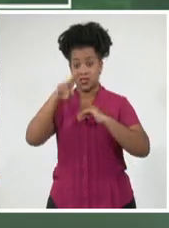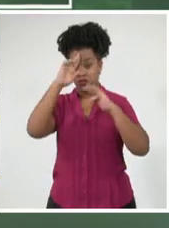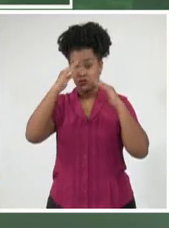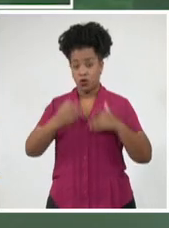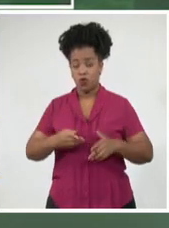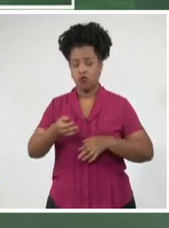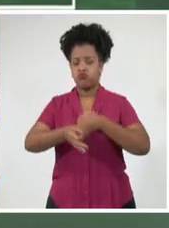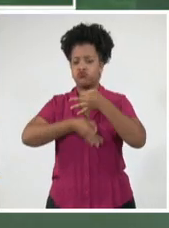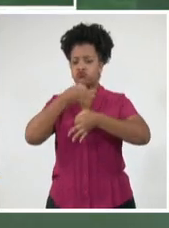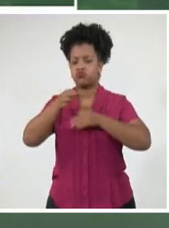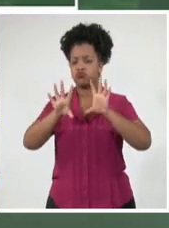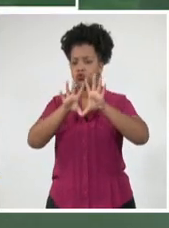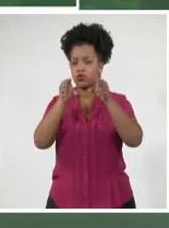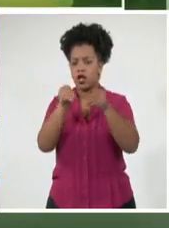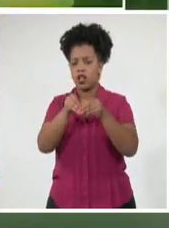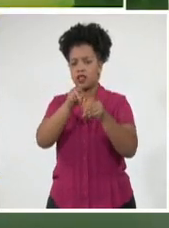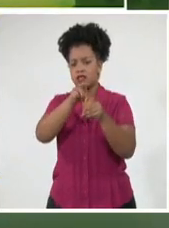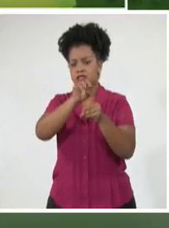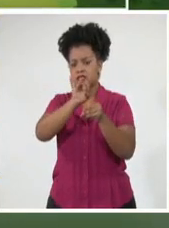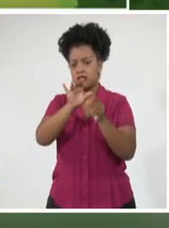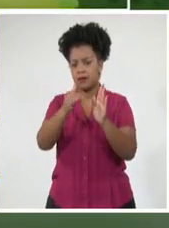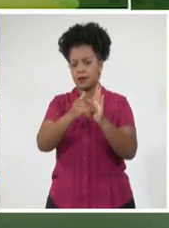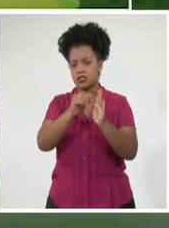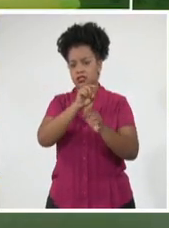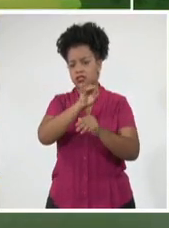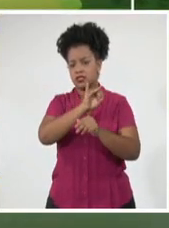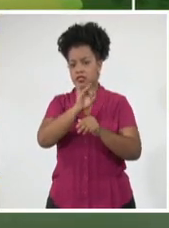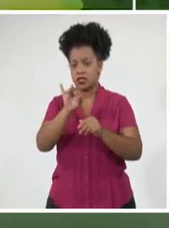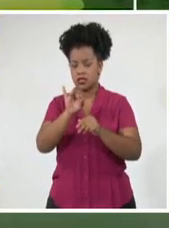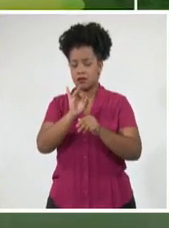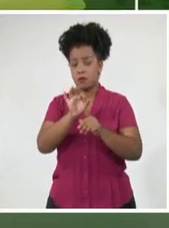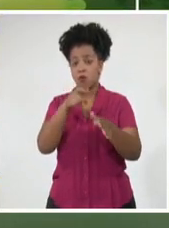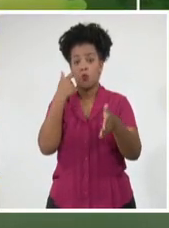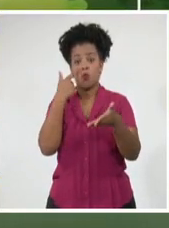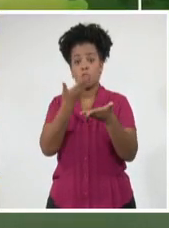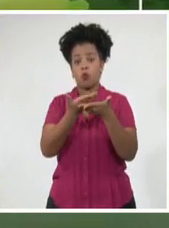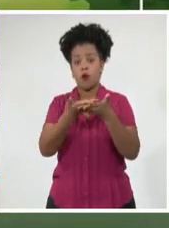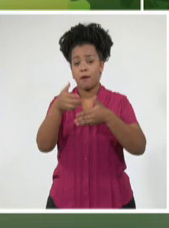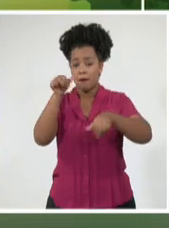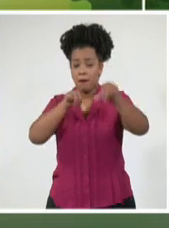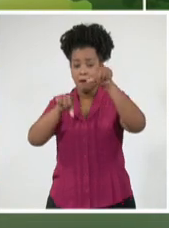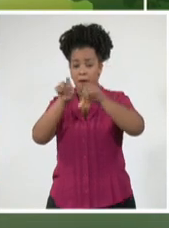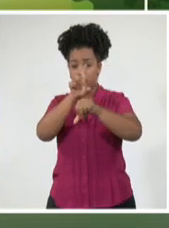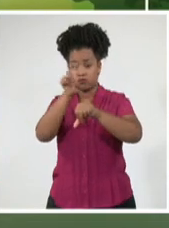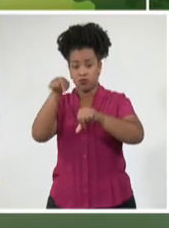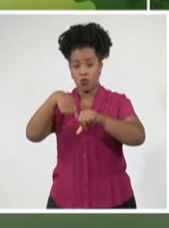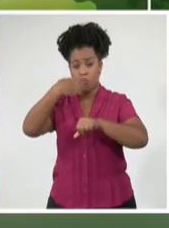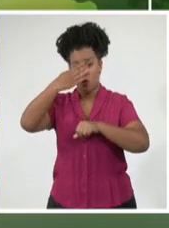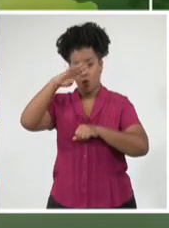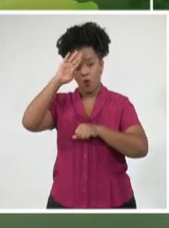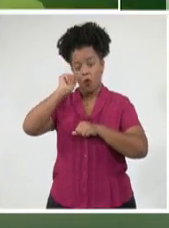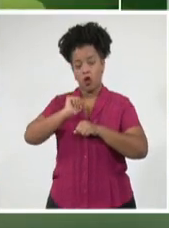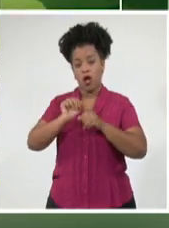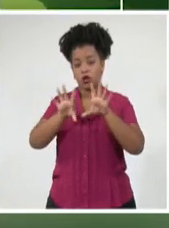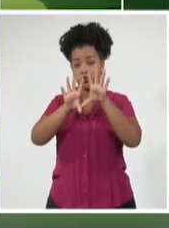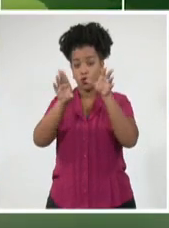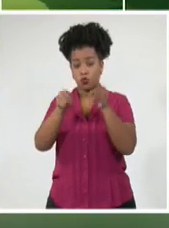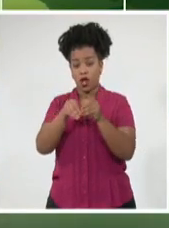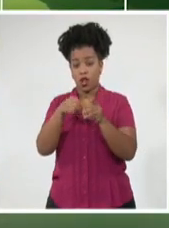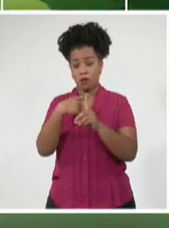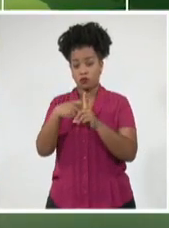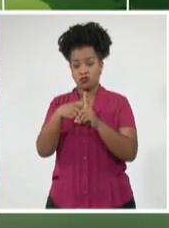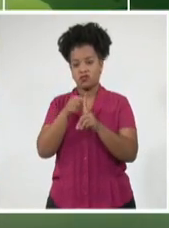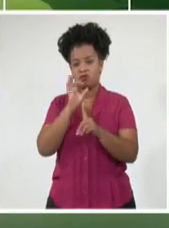procesaron 17,176 muestras en los laboratorios de biología molecular del país para el diagnóstico de la COVID